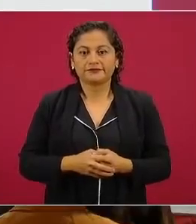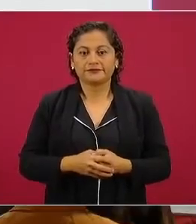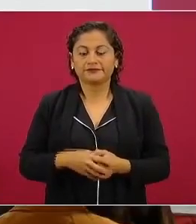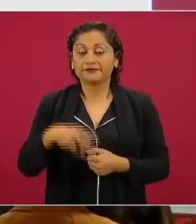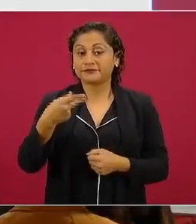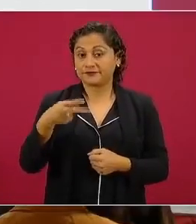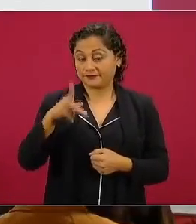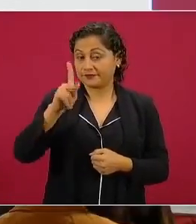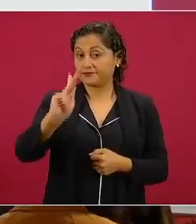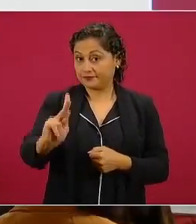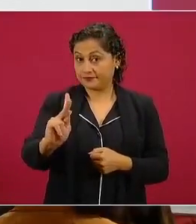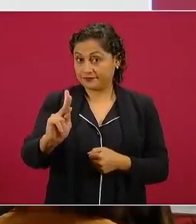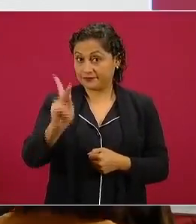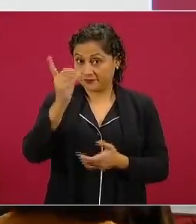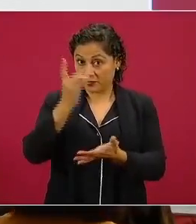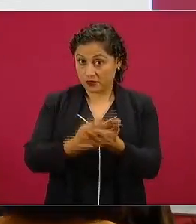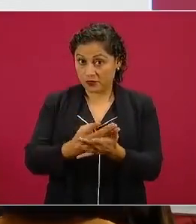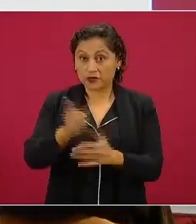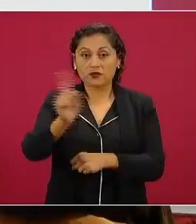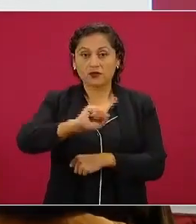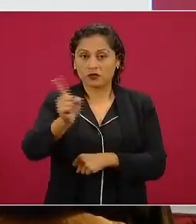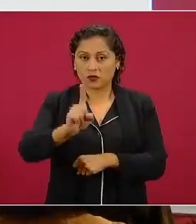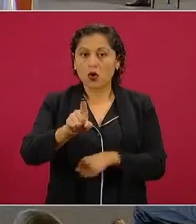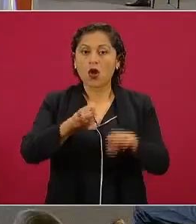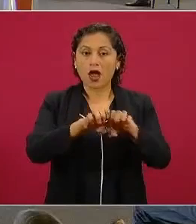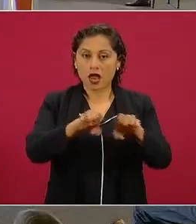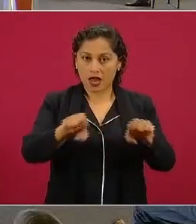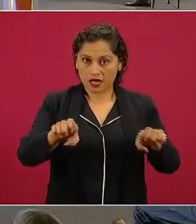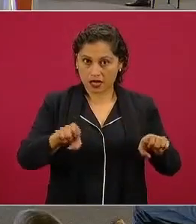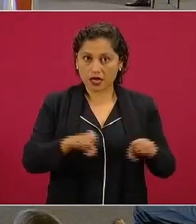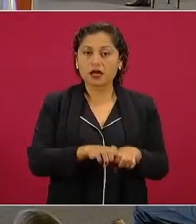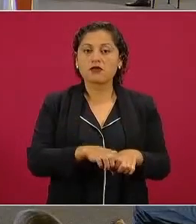con el Estado Mayor se cometieron atrocidades